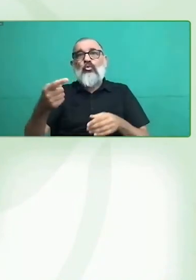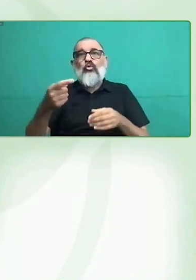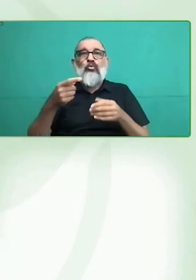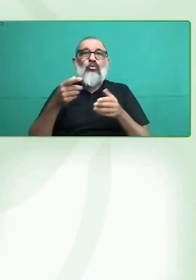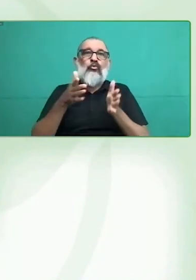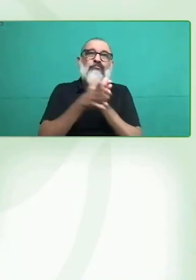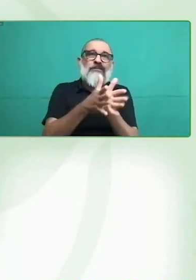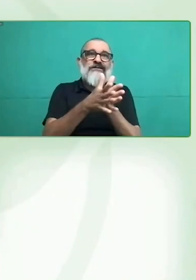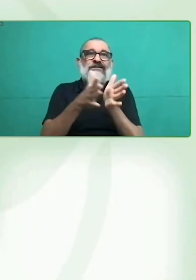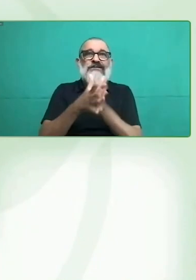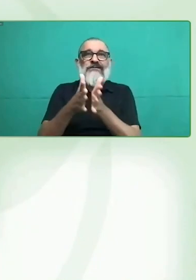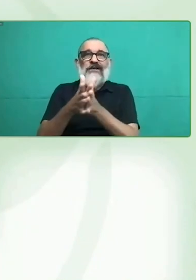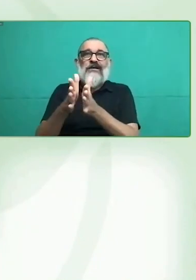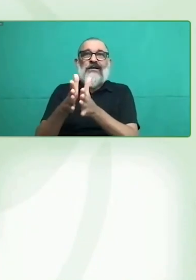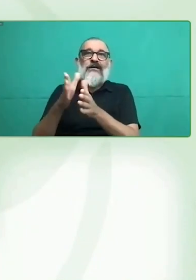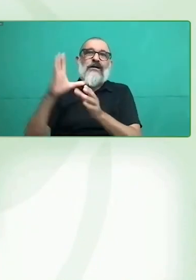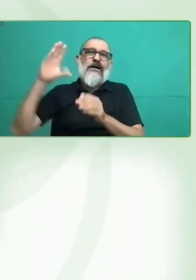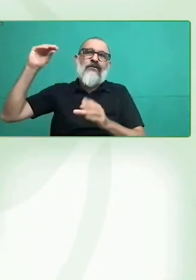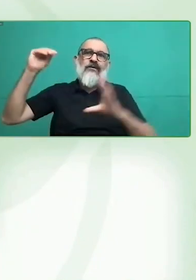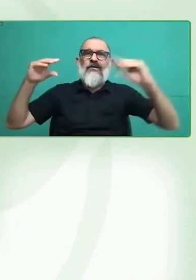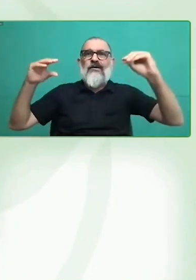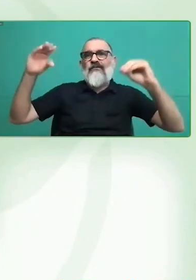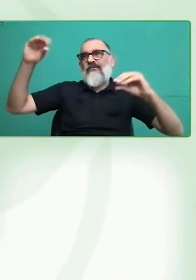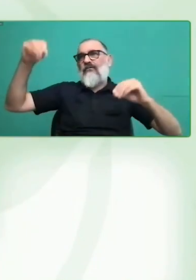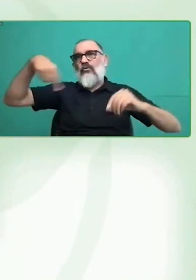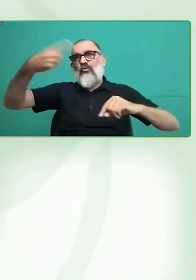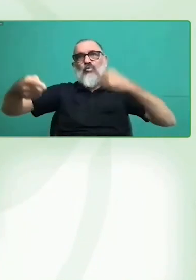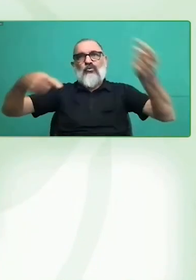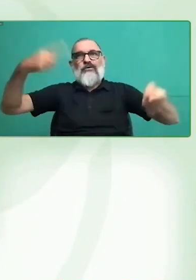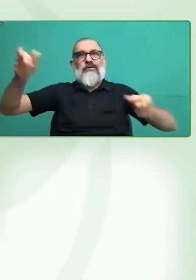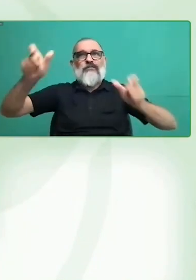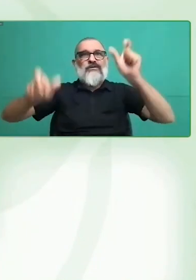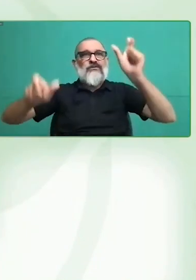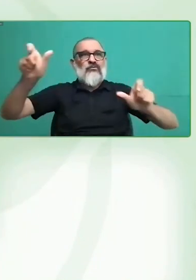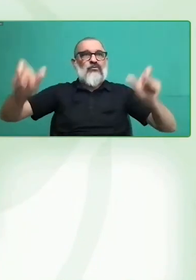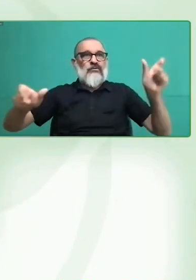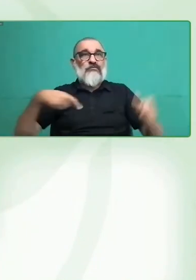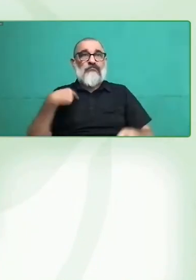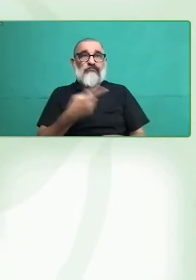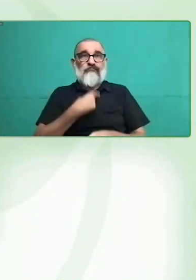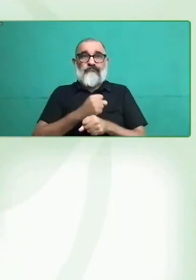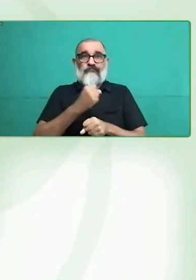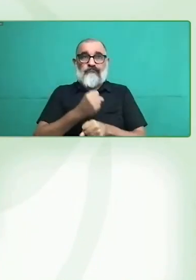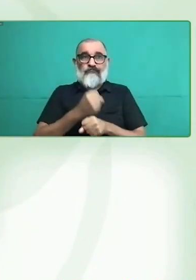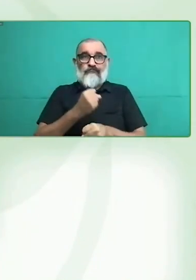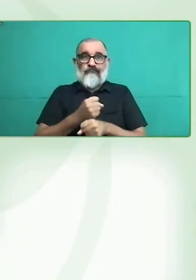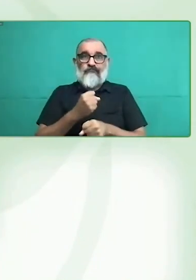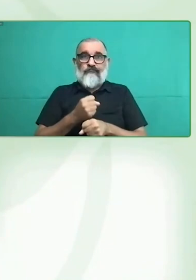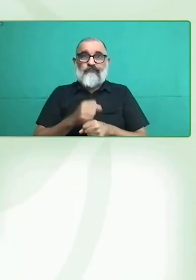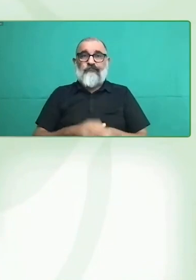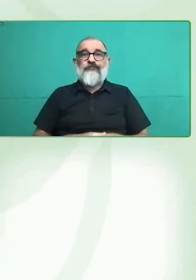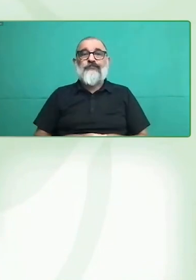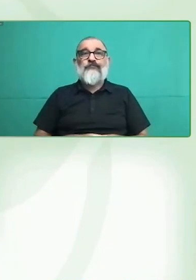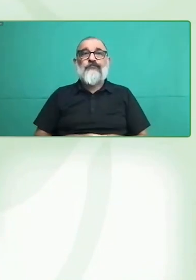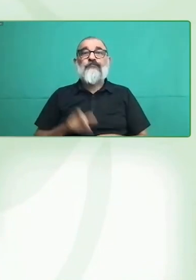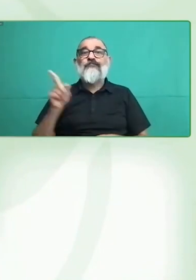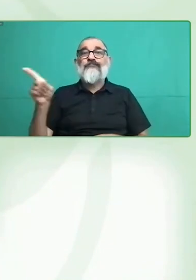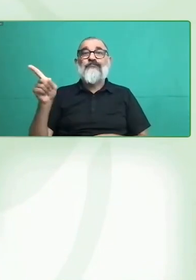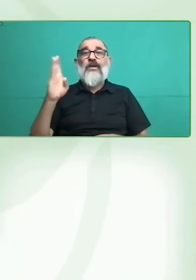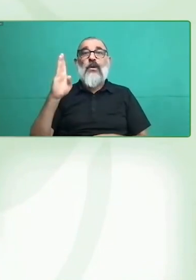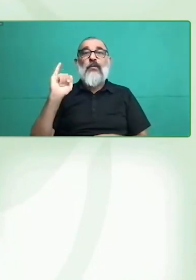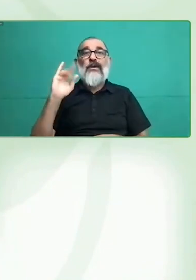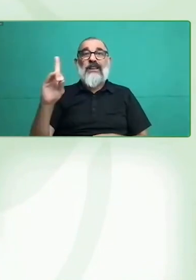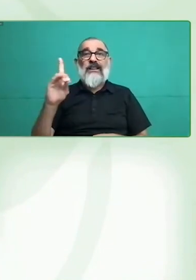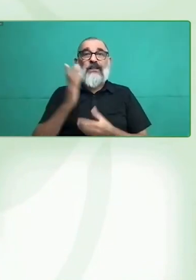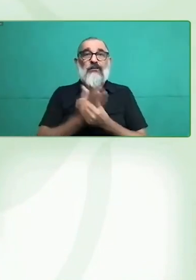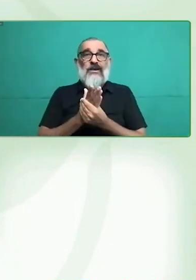equivoco, y están todos disponibles en YouTube y luego se los podemos compartir, porque son todos muy entretenidos y muy interesantes. Este era un